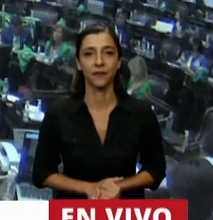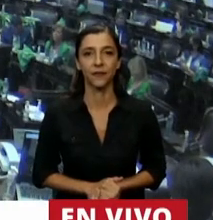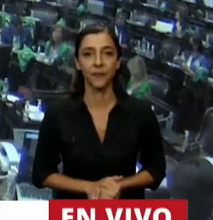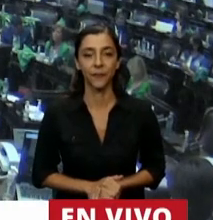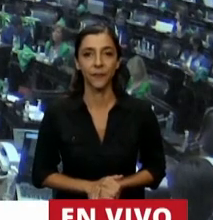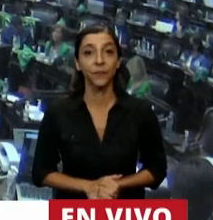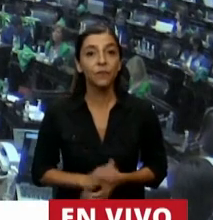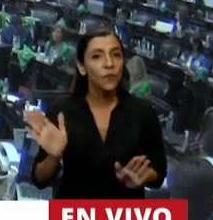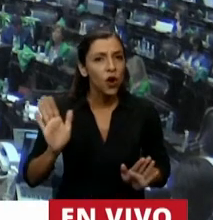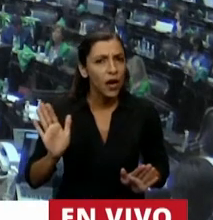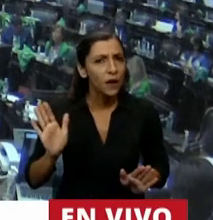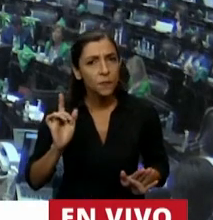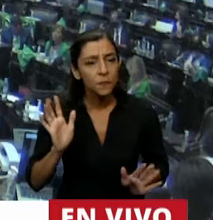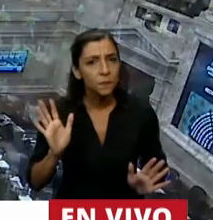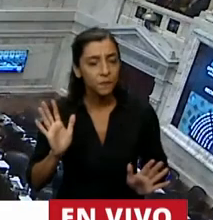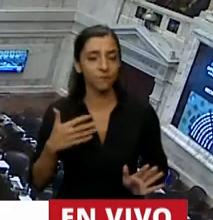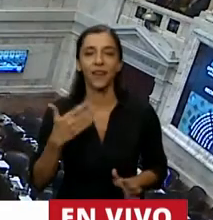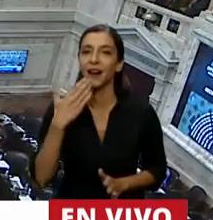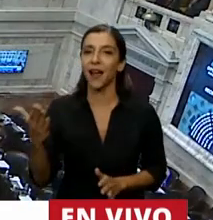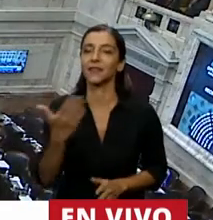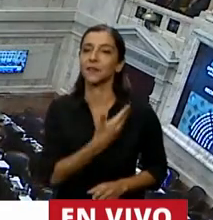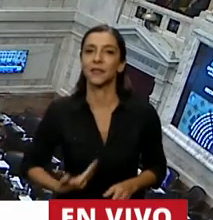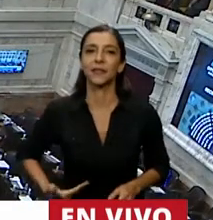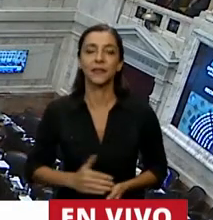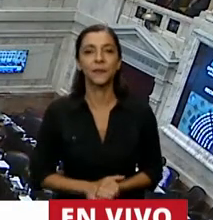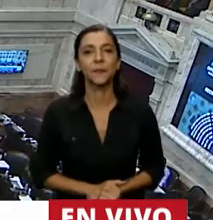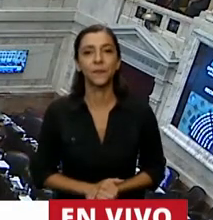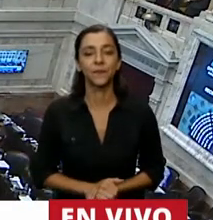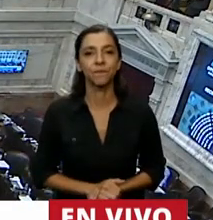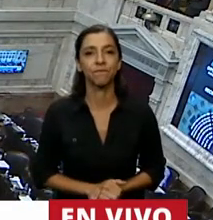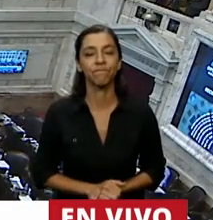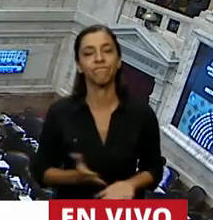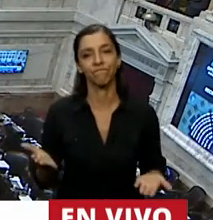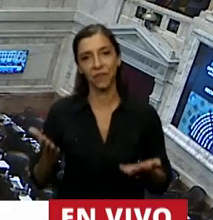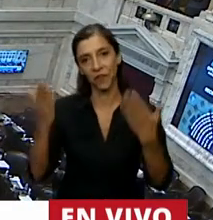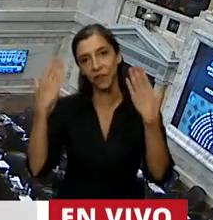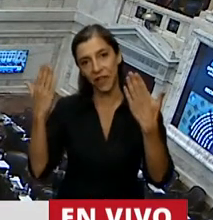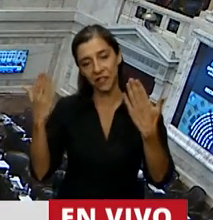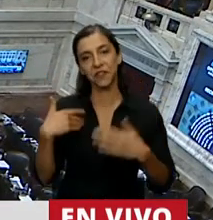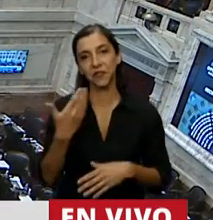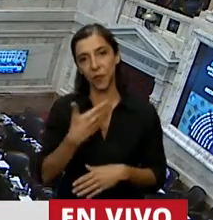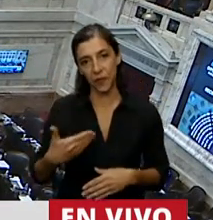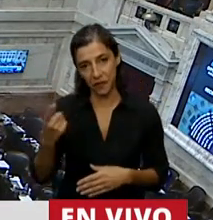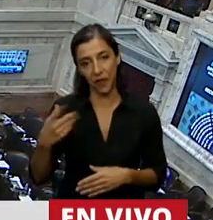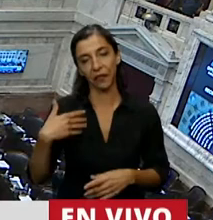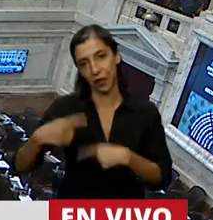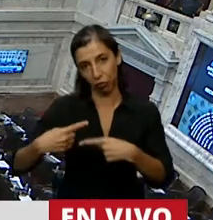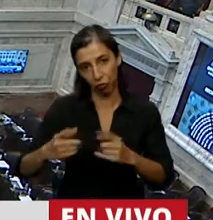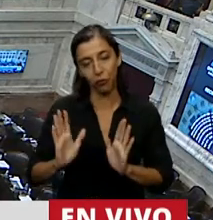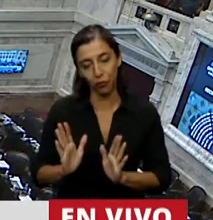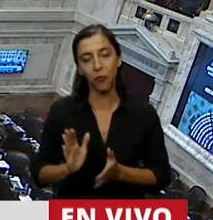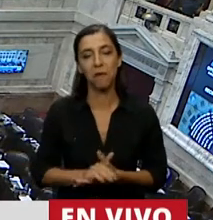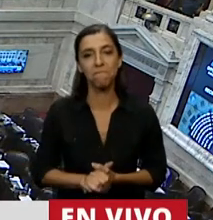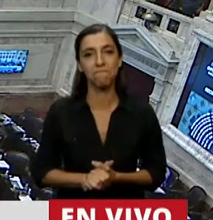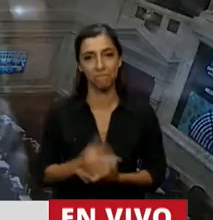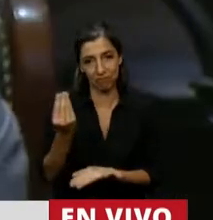Hola, gracias Presidente. Primero felicitarlo por su continuidad, bien merecido lo tiene.